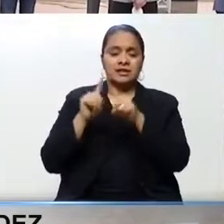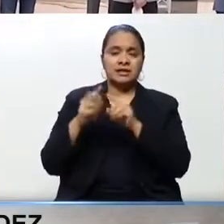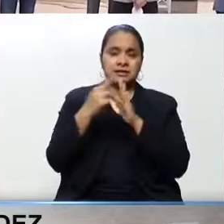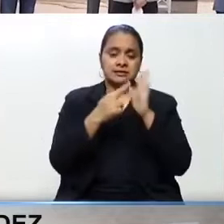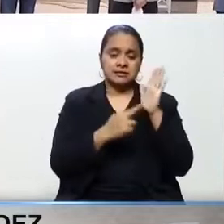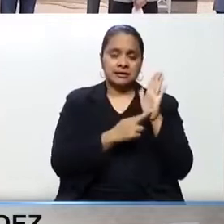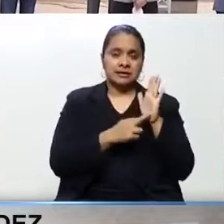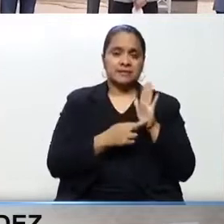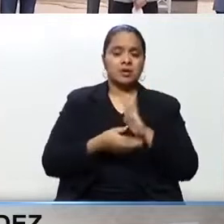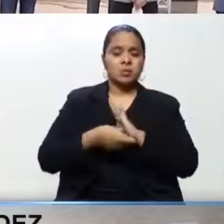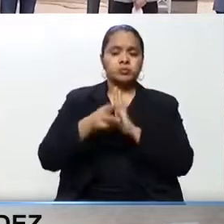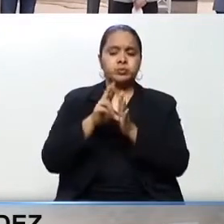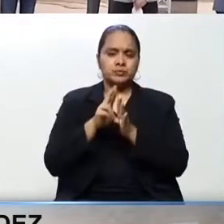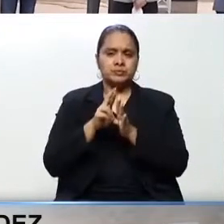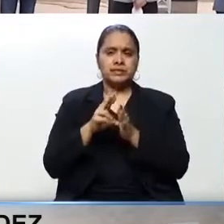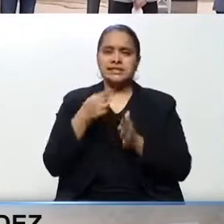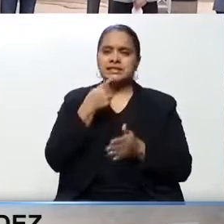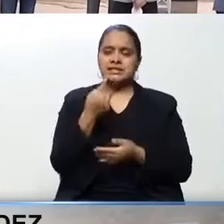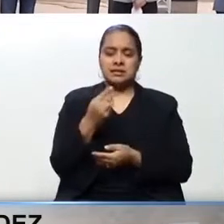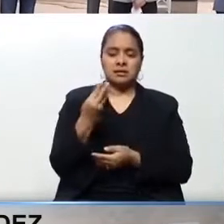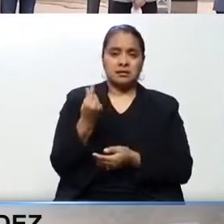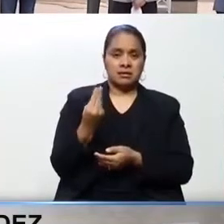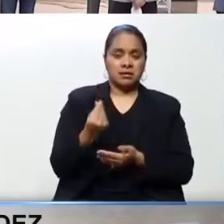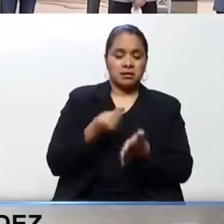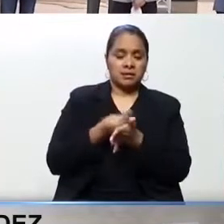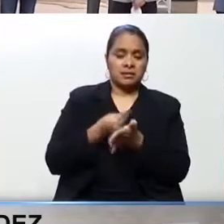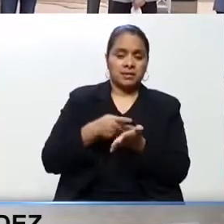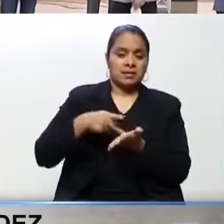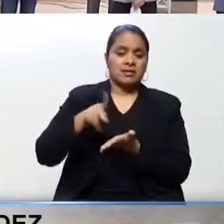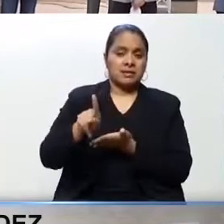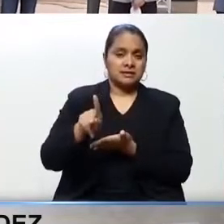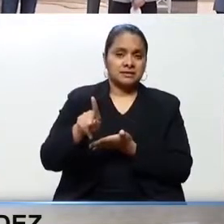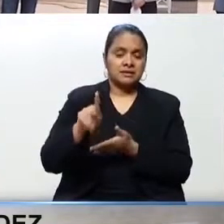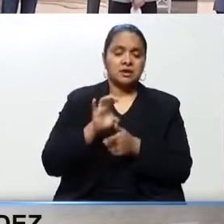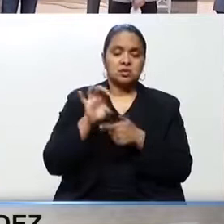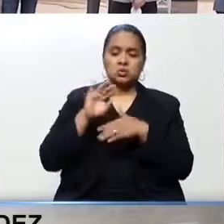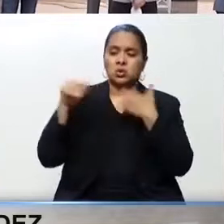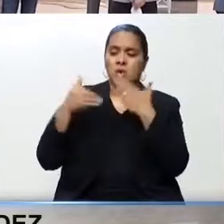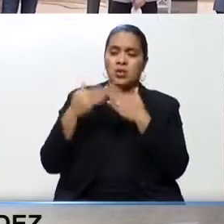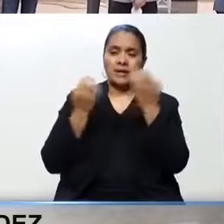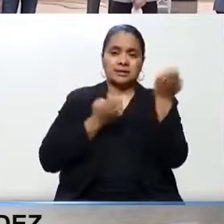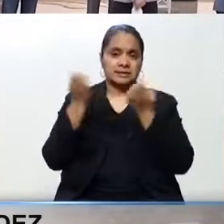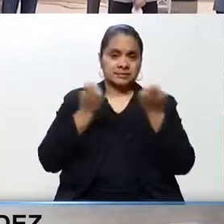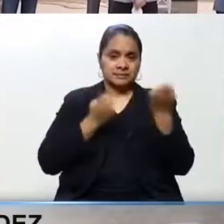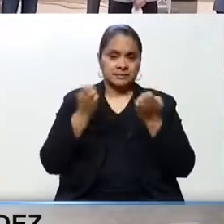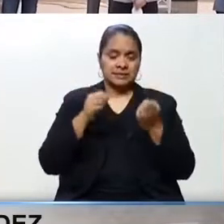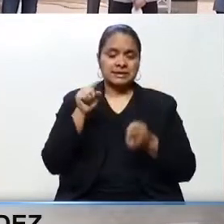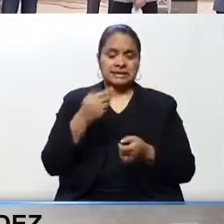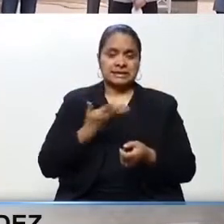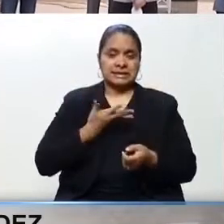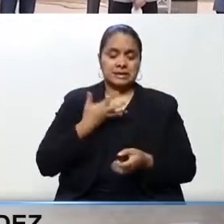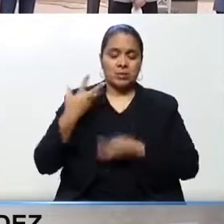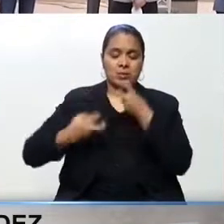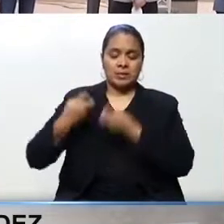Refinanciamiento y readecuación de deuda. Toda persona y empresa afectada por los efectos del